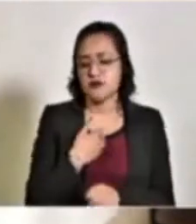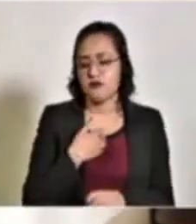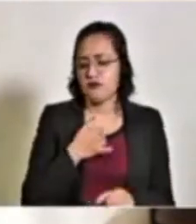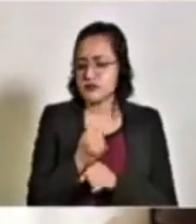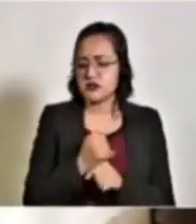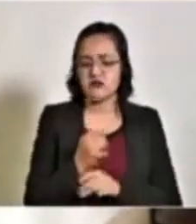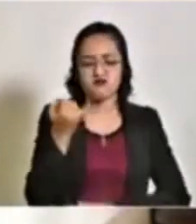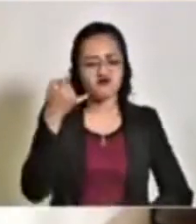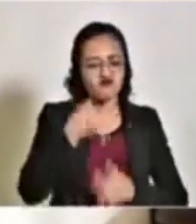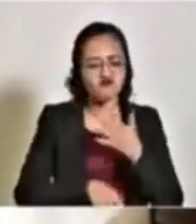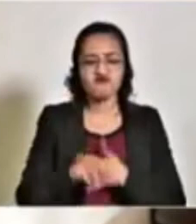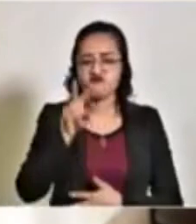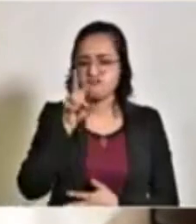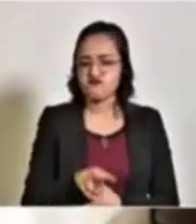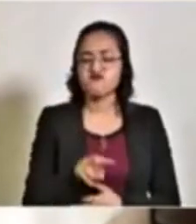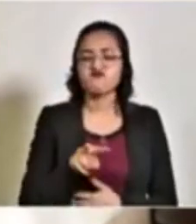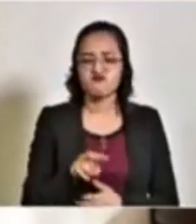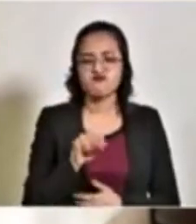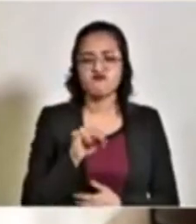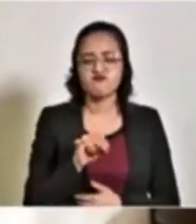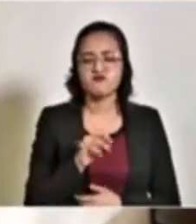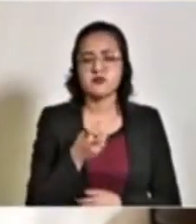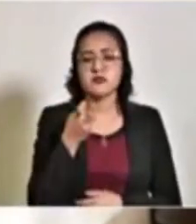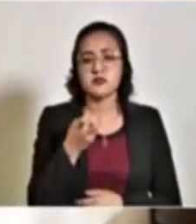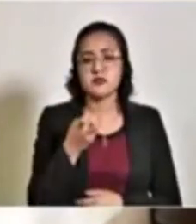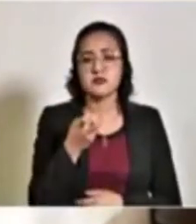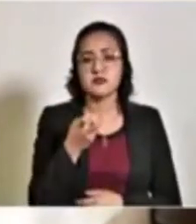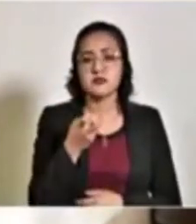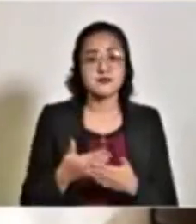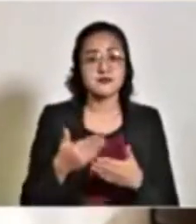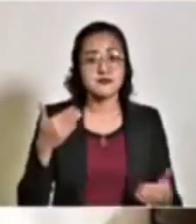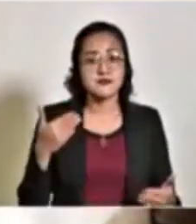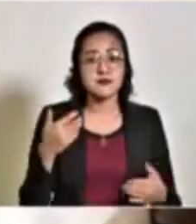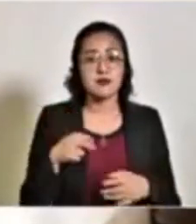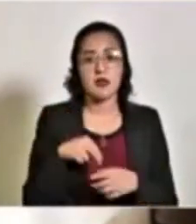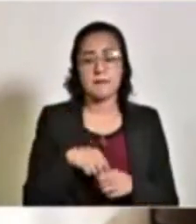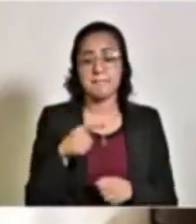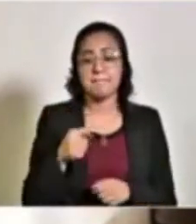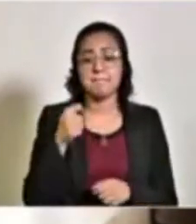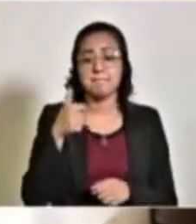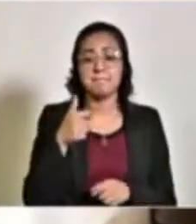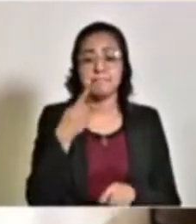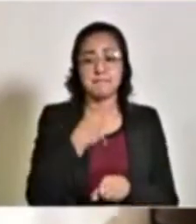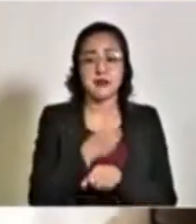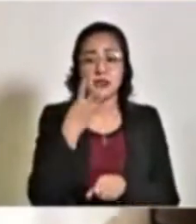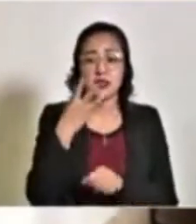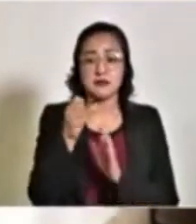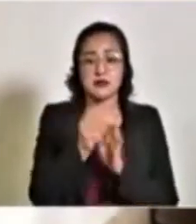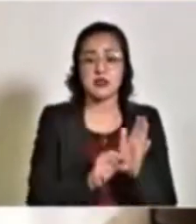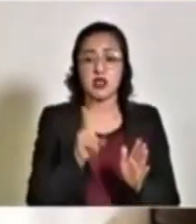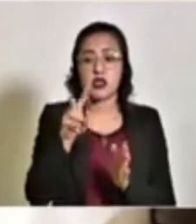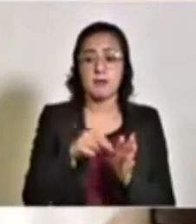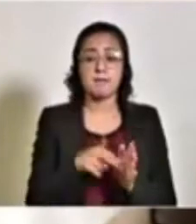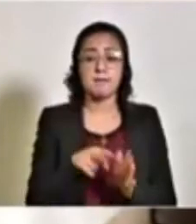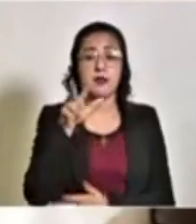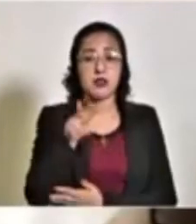esos hechos ocurridos en los primeros tres meses de 2018.